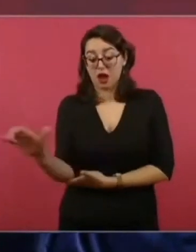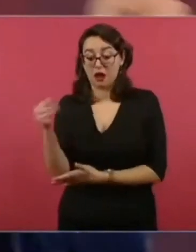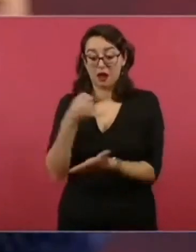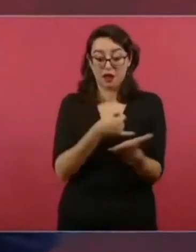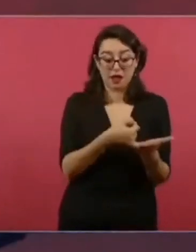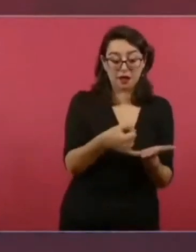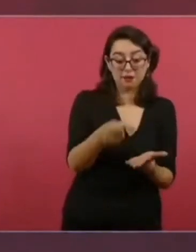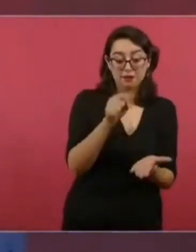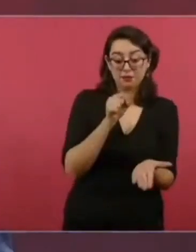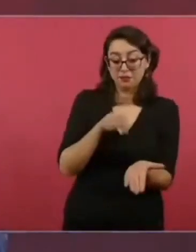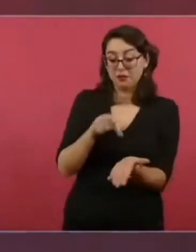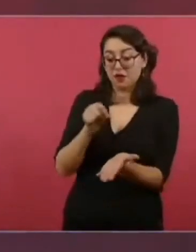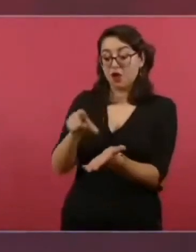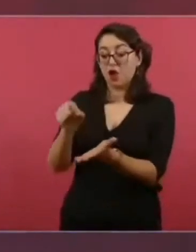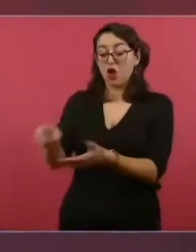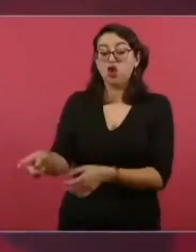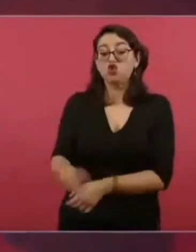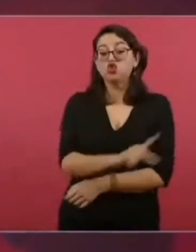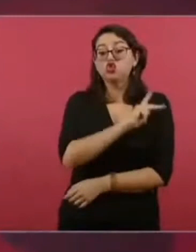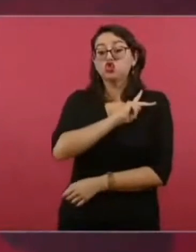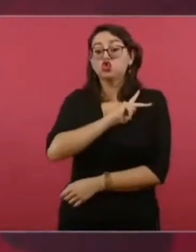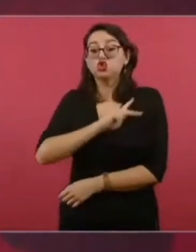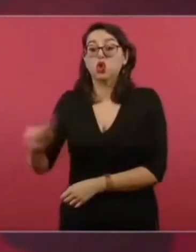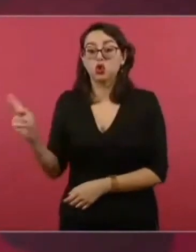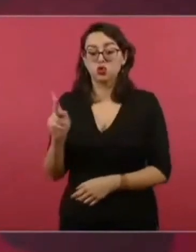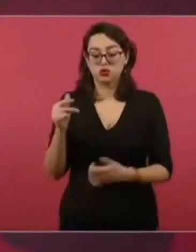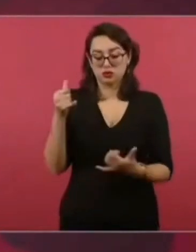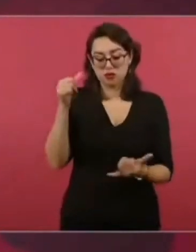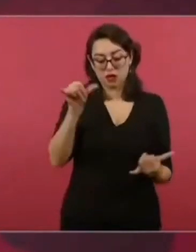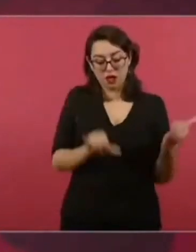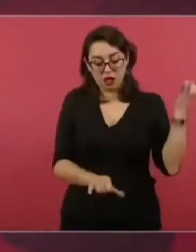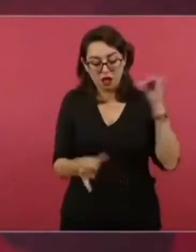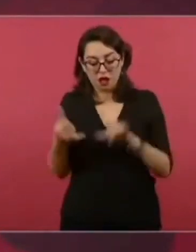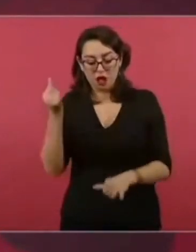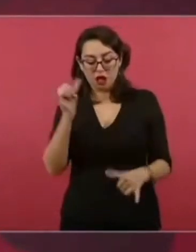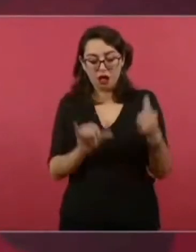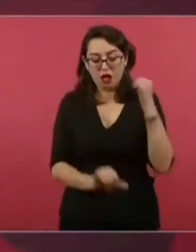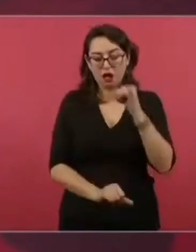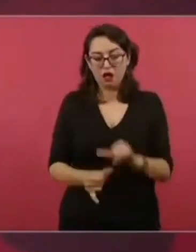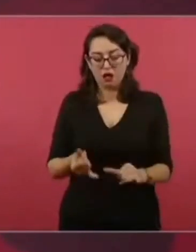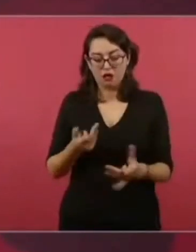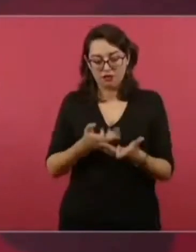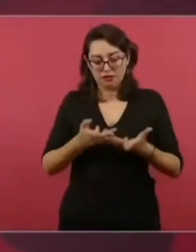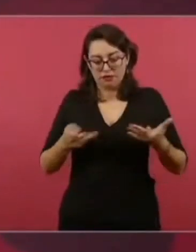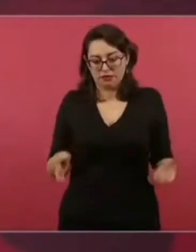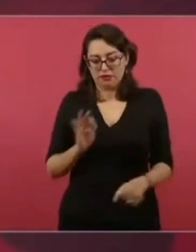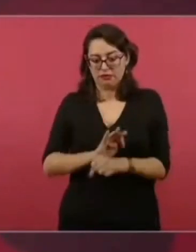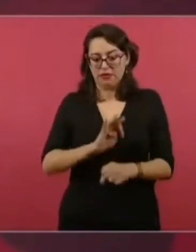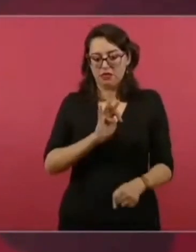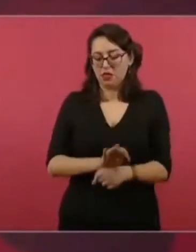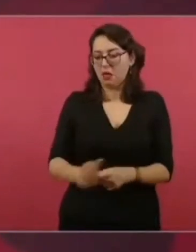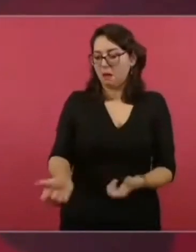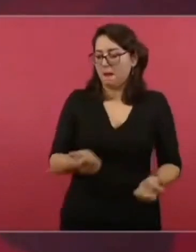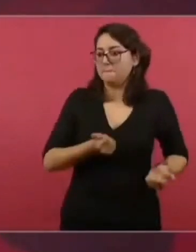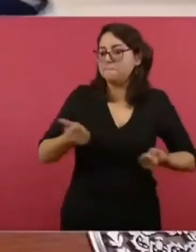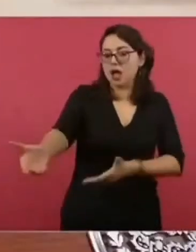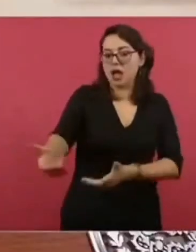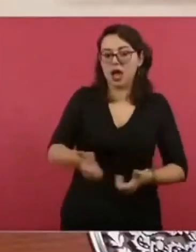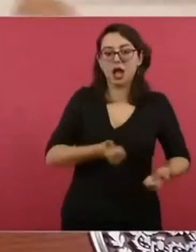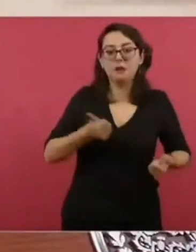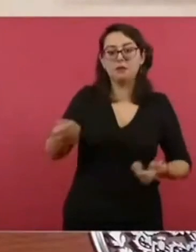Es el estado del país que más fertilizantes